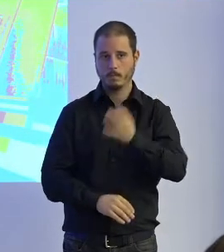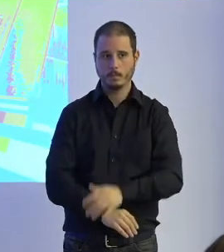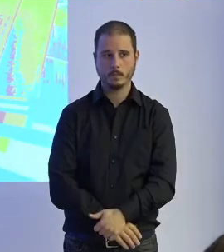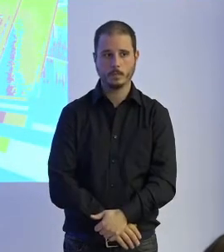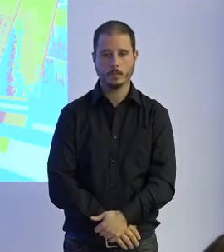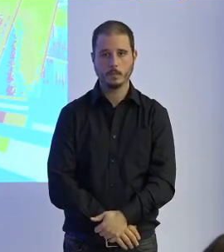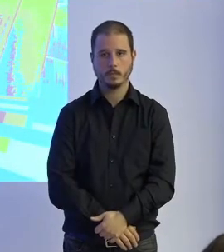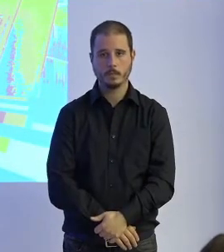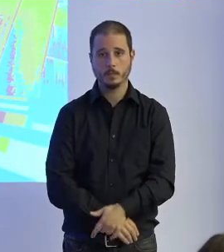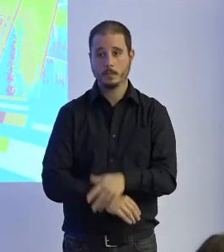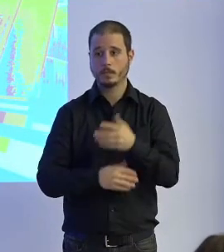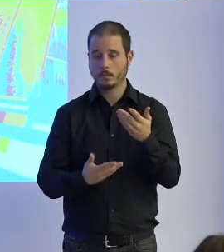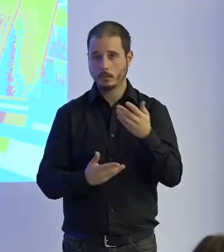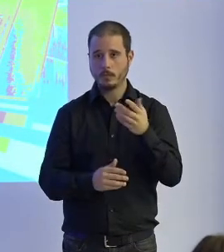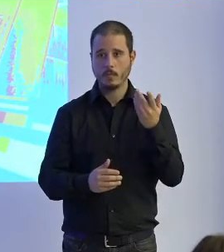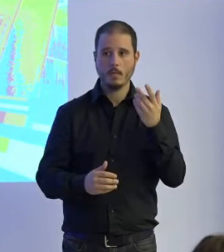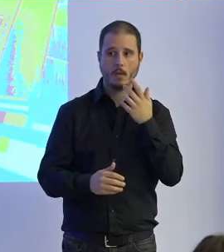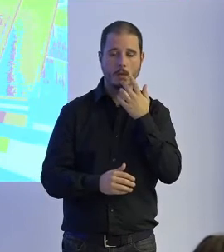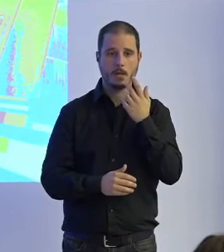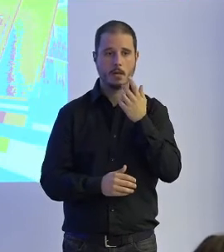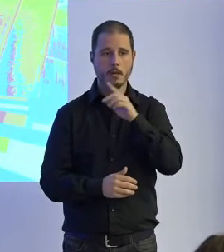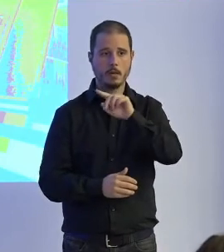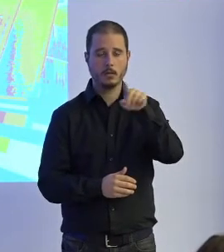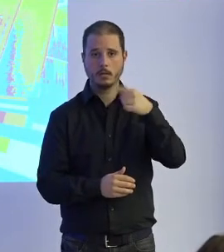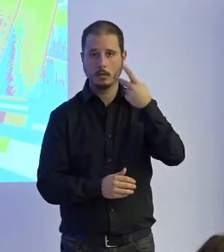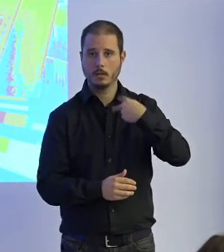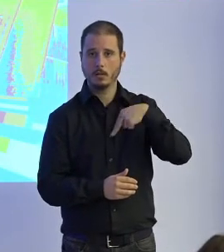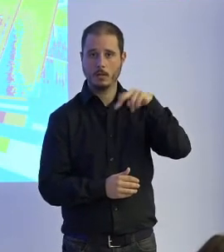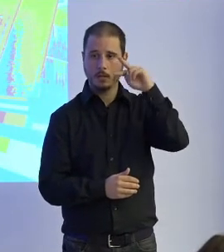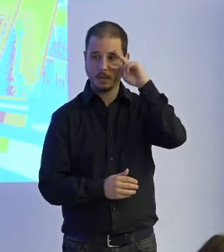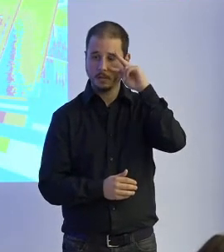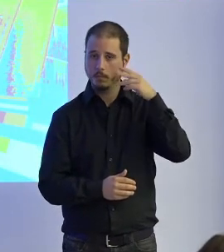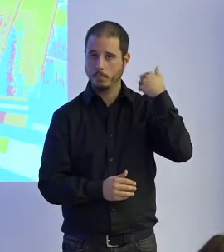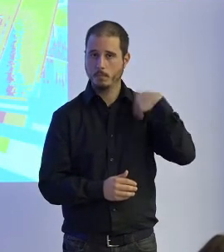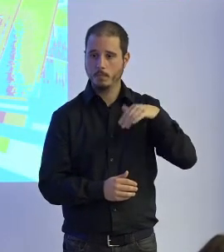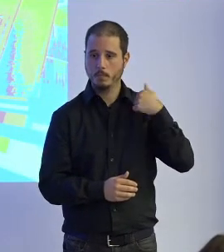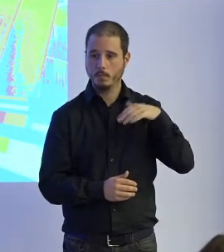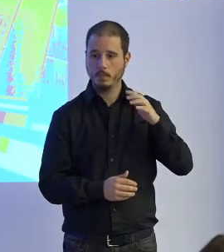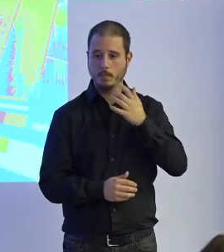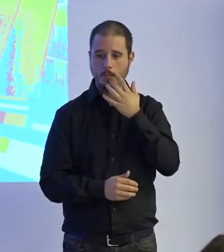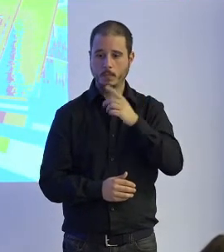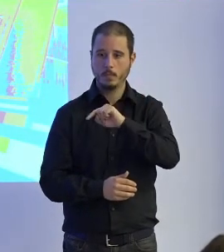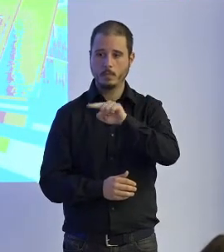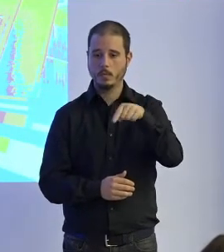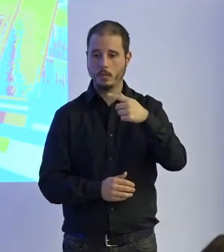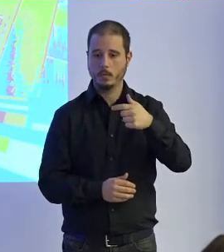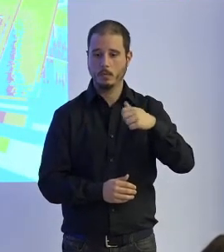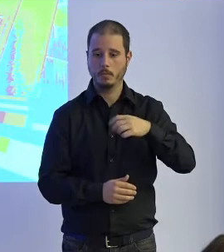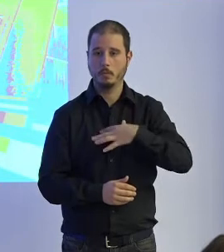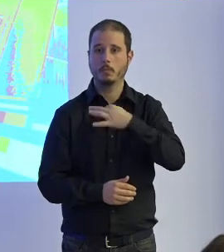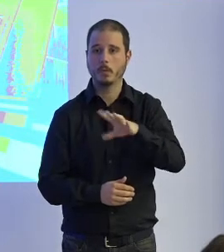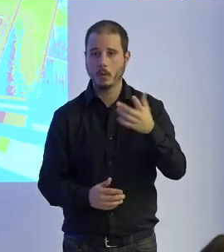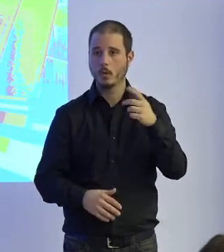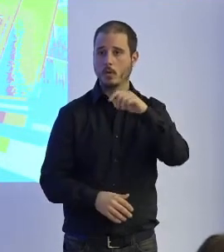entonces en ese sentido os quería preguntar si habéis tenido alguna experiencia en la que habéis si habéis tenido pues la oportunidad de pasar de esta fase de